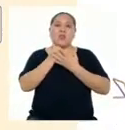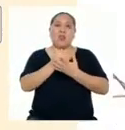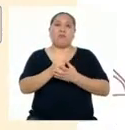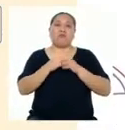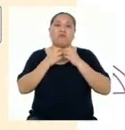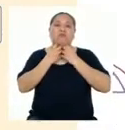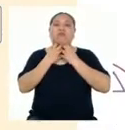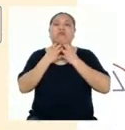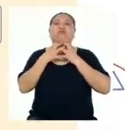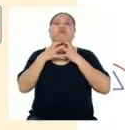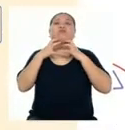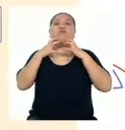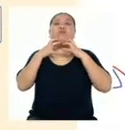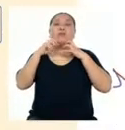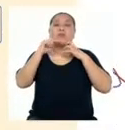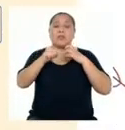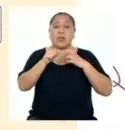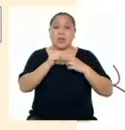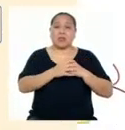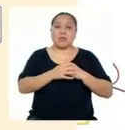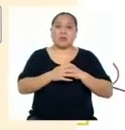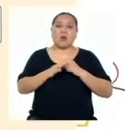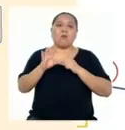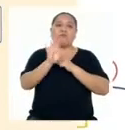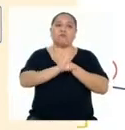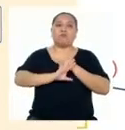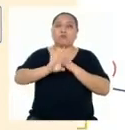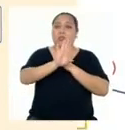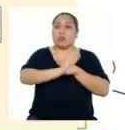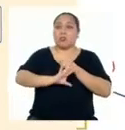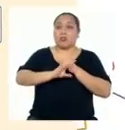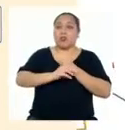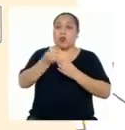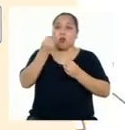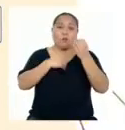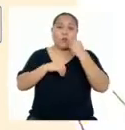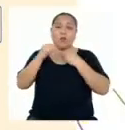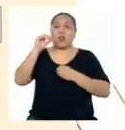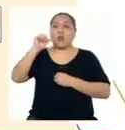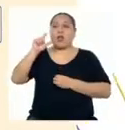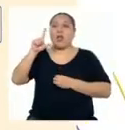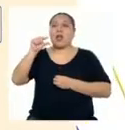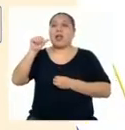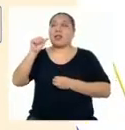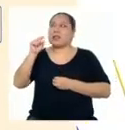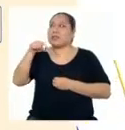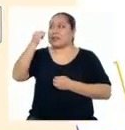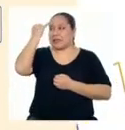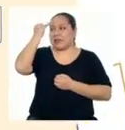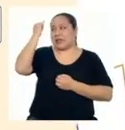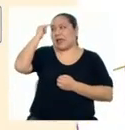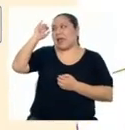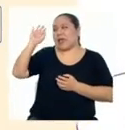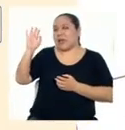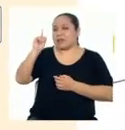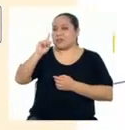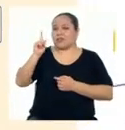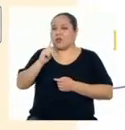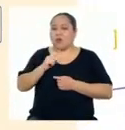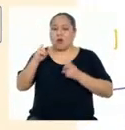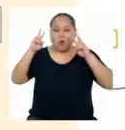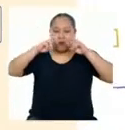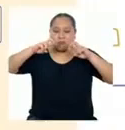tiroides y que se podría prevenir consumiendo algas marinas. Esas eran hipótesis. Digamos, sin